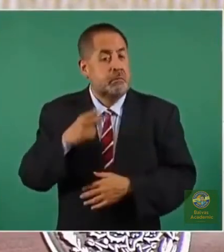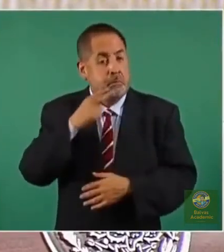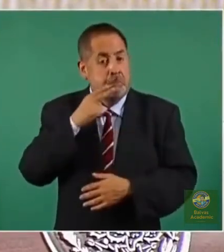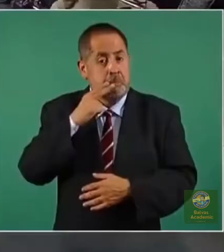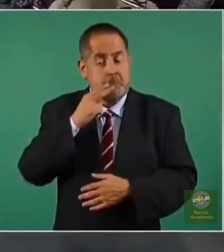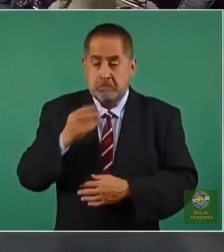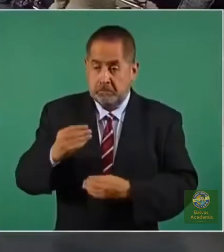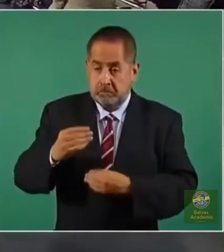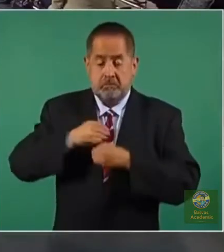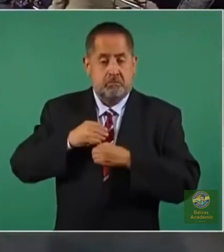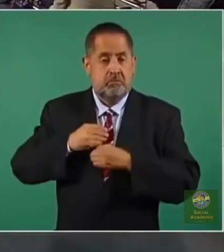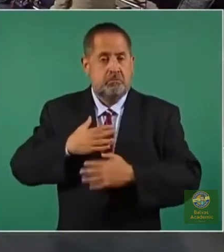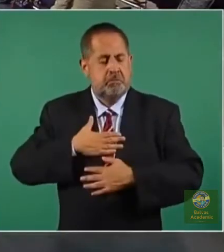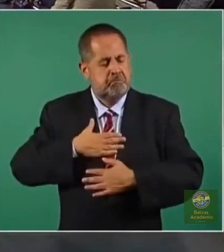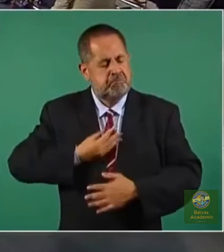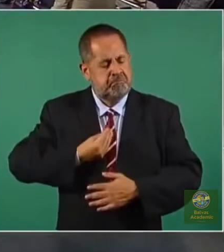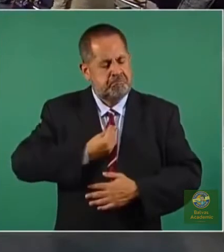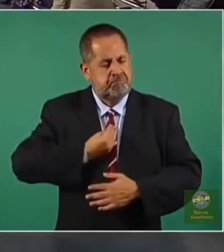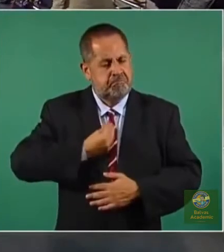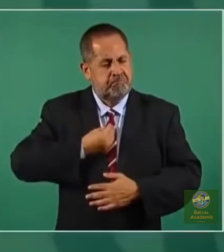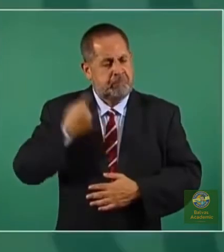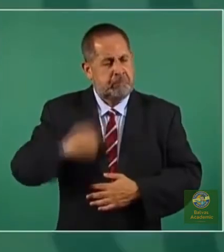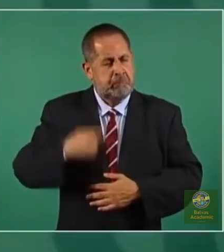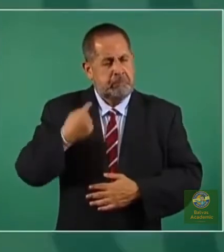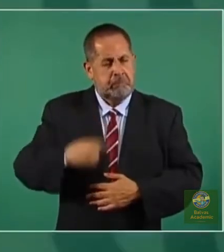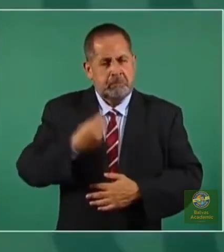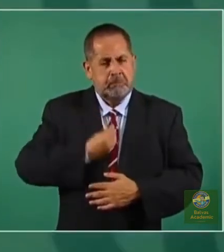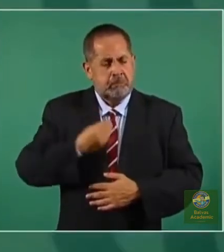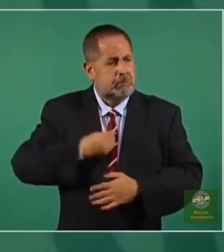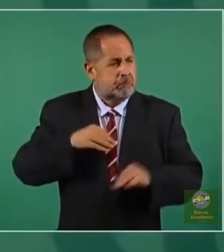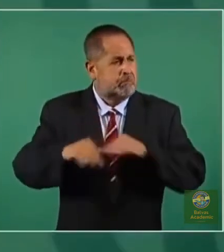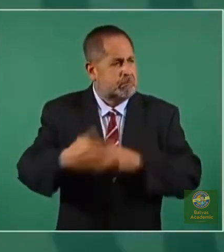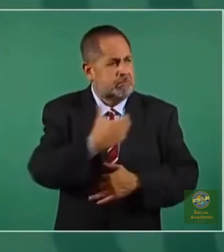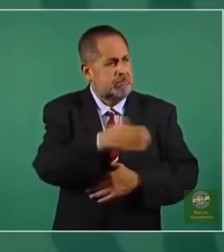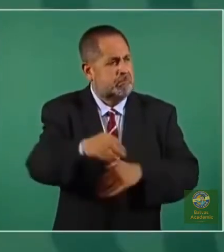permite resistir una jornada en el campo,